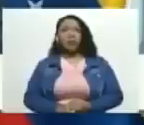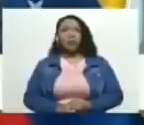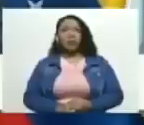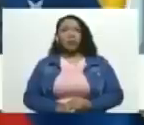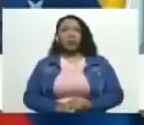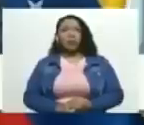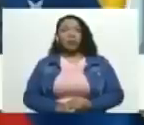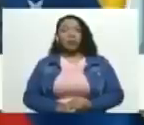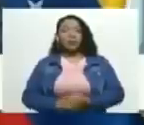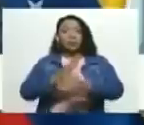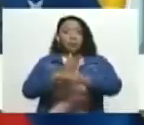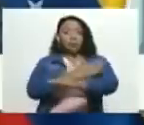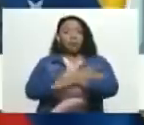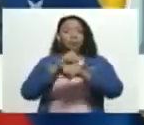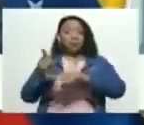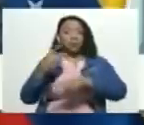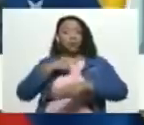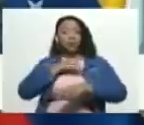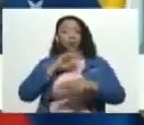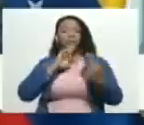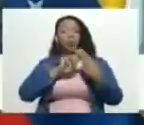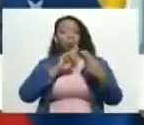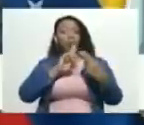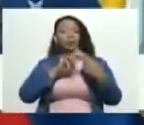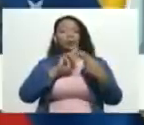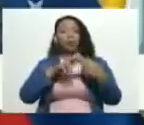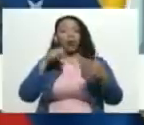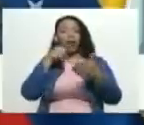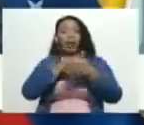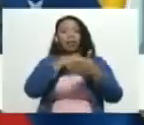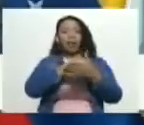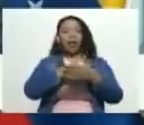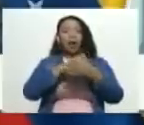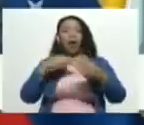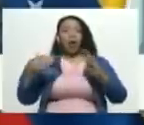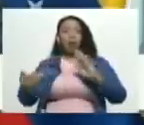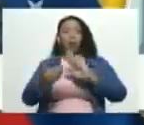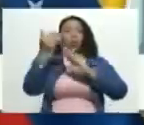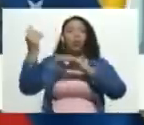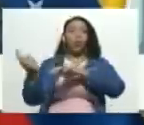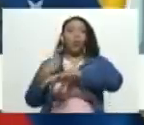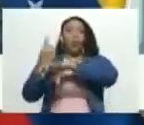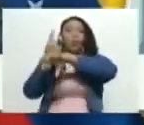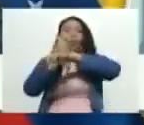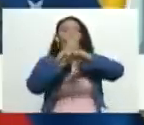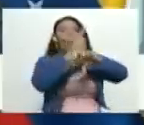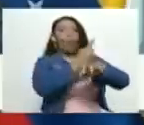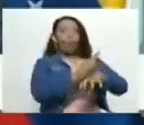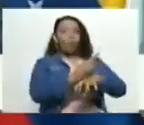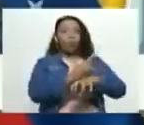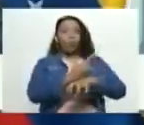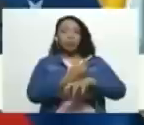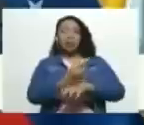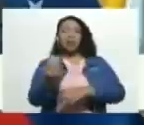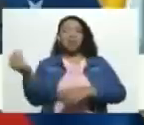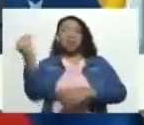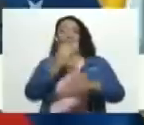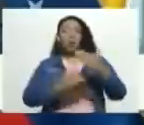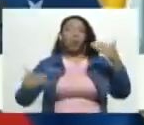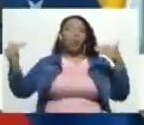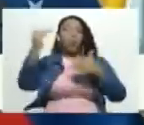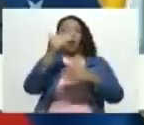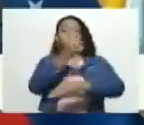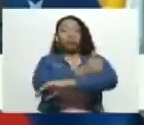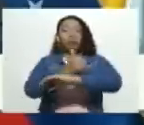Previo a ello, habíamos conocido el ataque con drones a la máxima autoridad del Estado